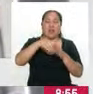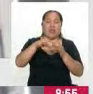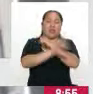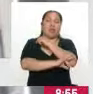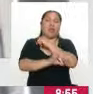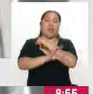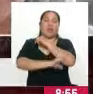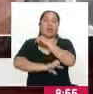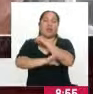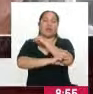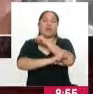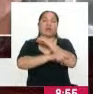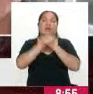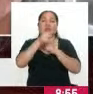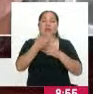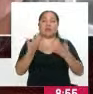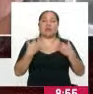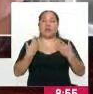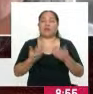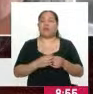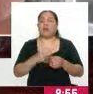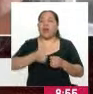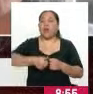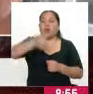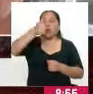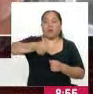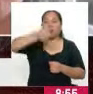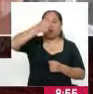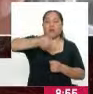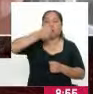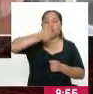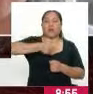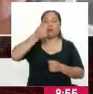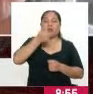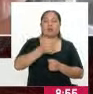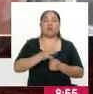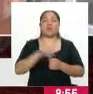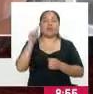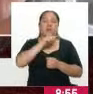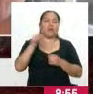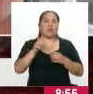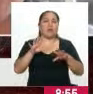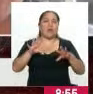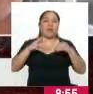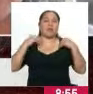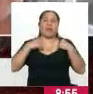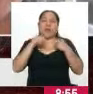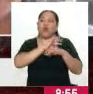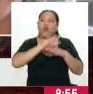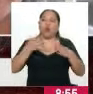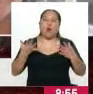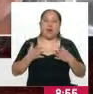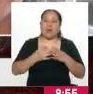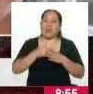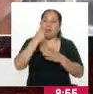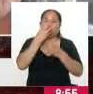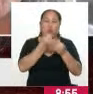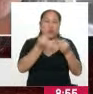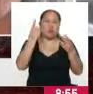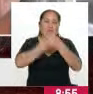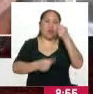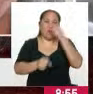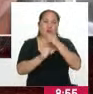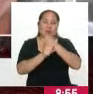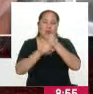efectivamente, tenemos autoridades que van a asumir el cargo sin contar con la mayoría de la confianza y el